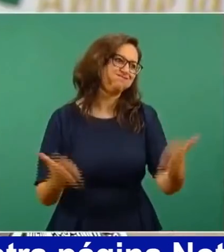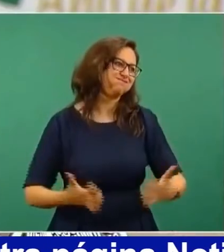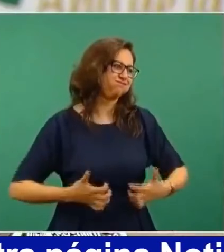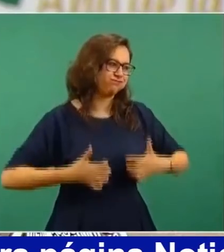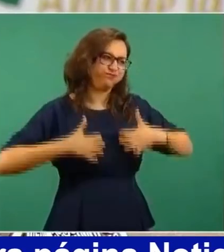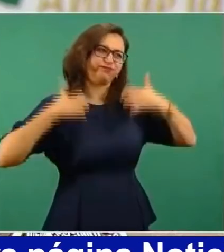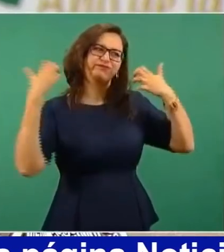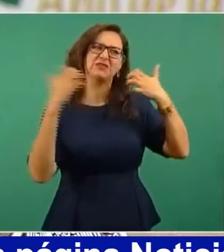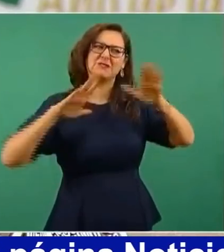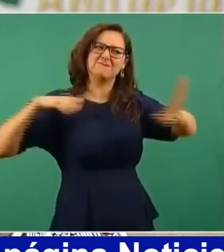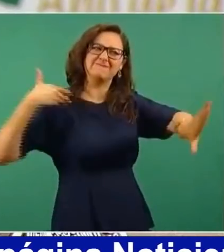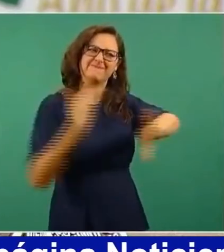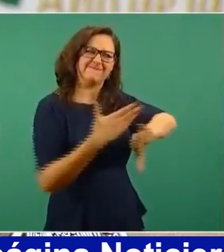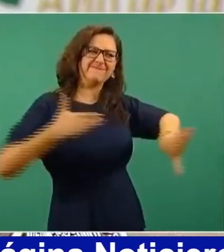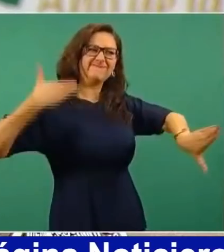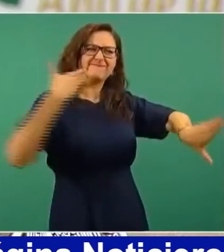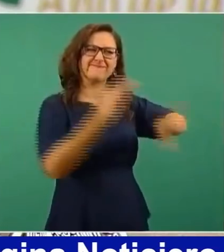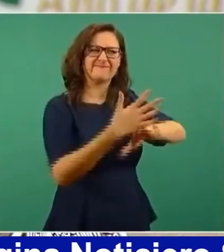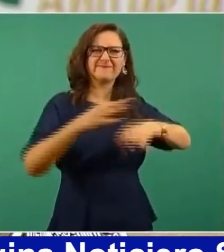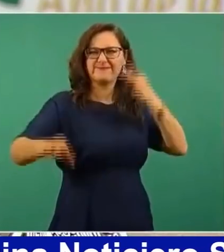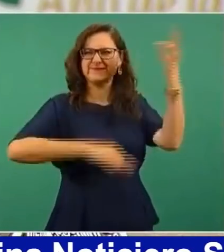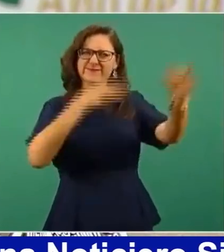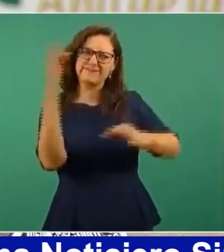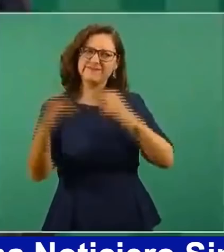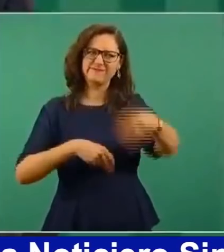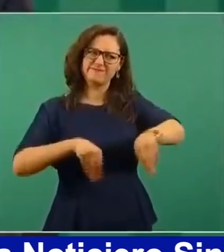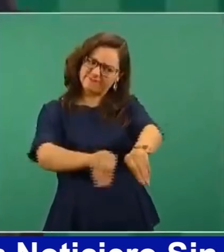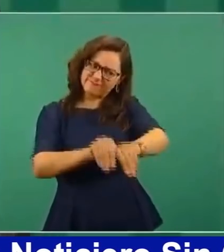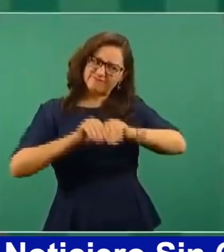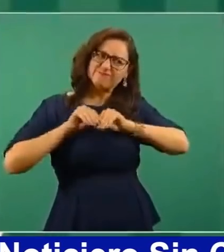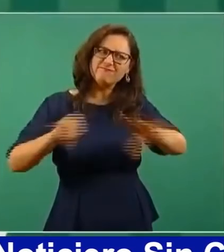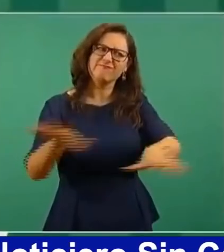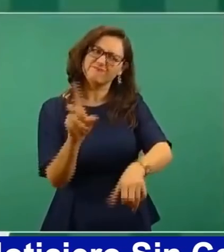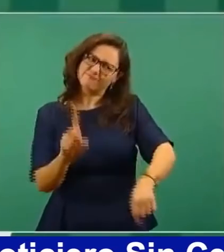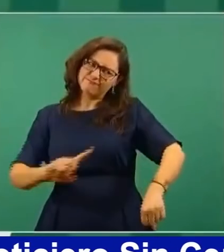Pero a todos les ofrezco disculpas,